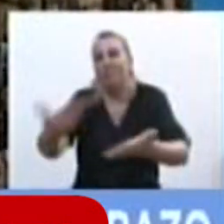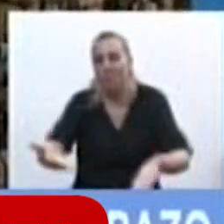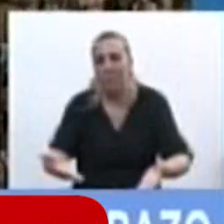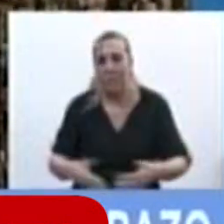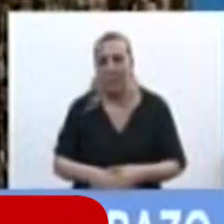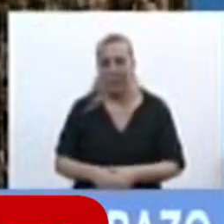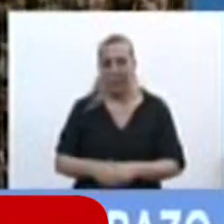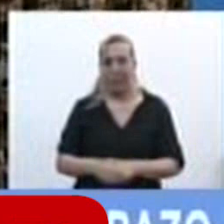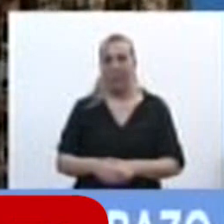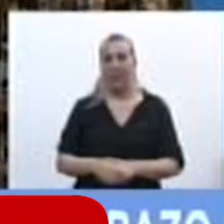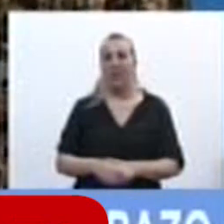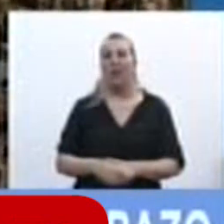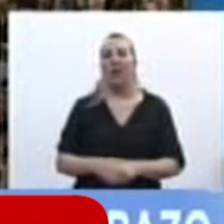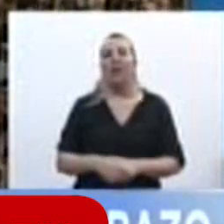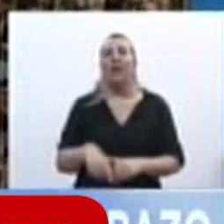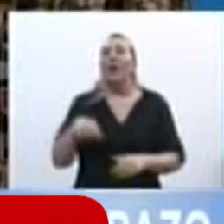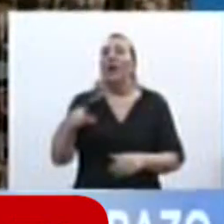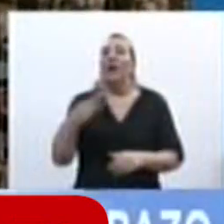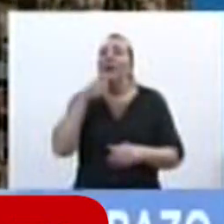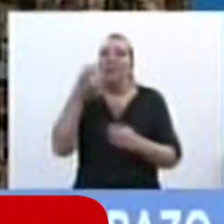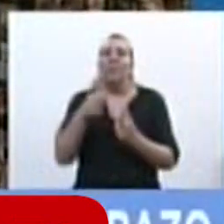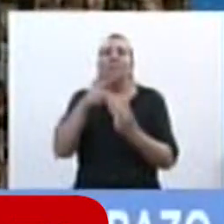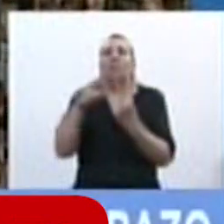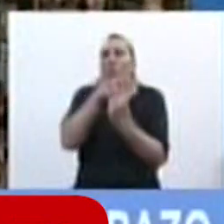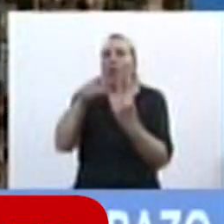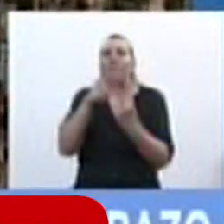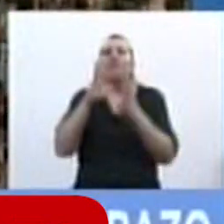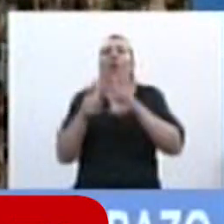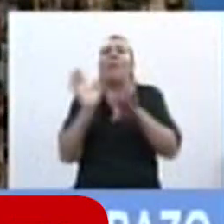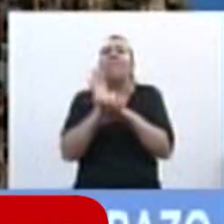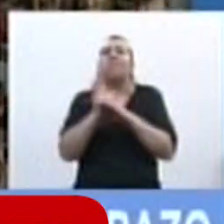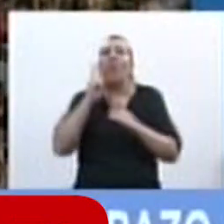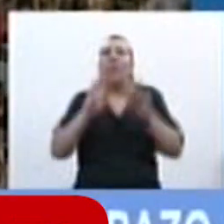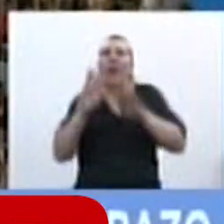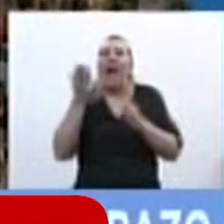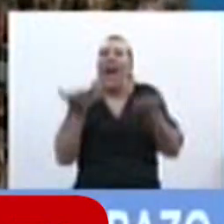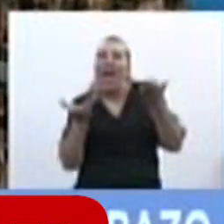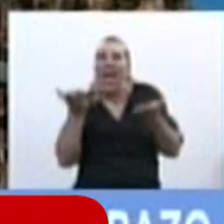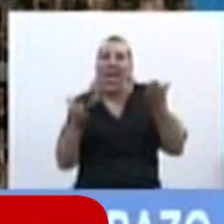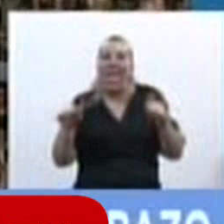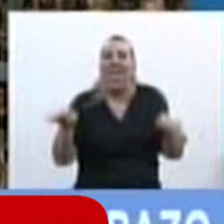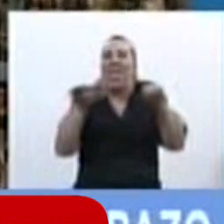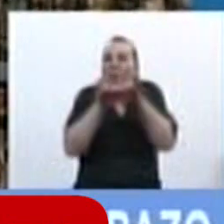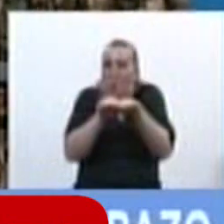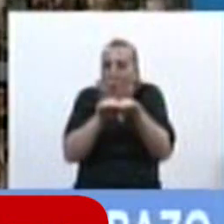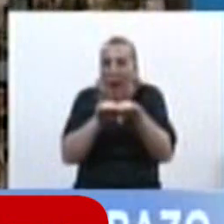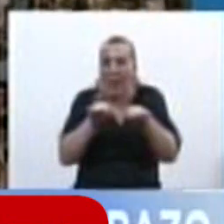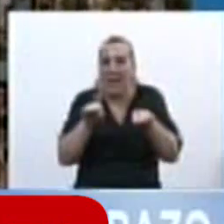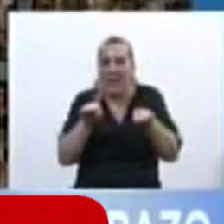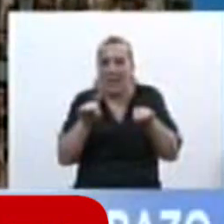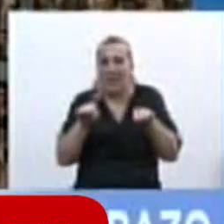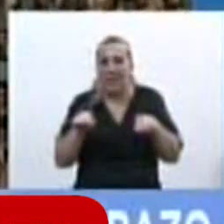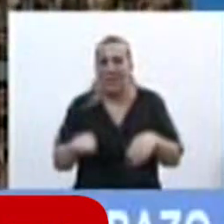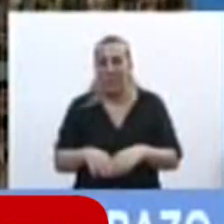Una cosa sobre la otra no funciona es el equilibrio mis planteos han tenido que ver fundamentalmente sobre el